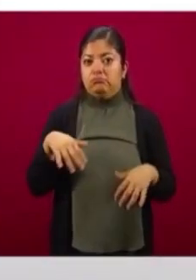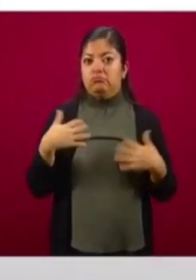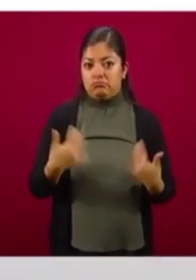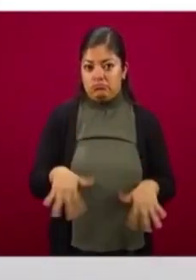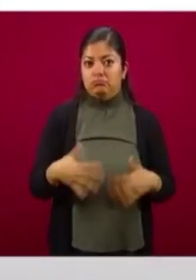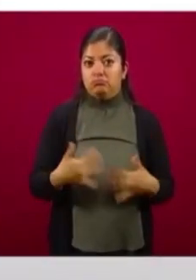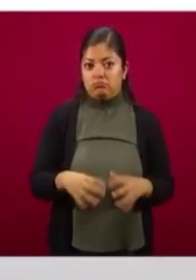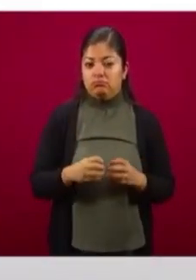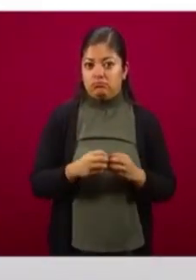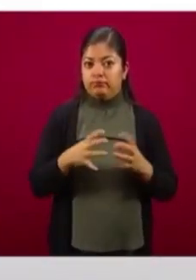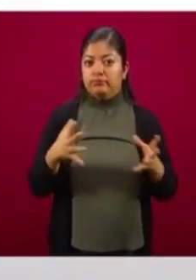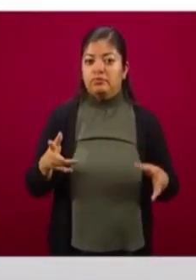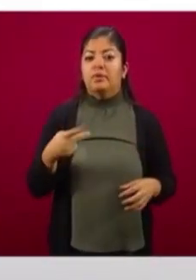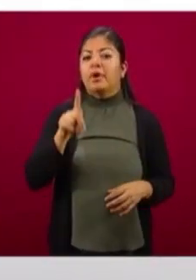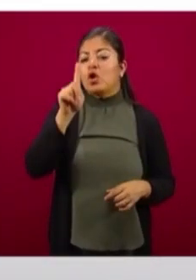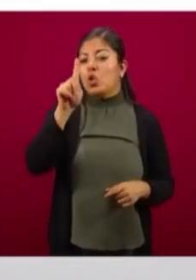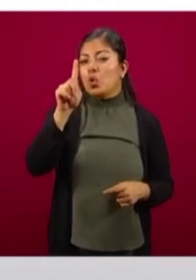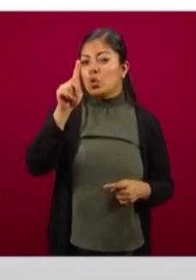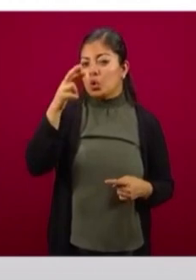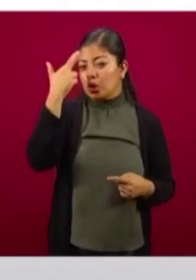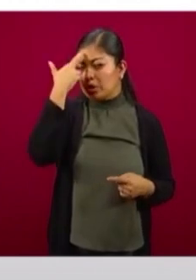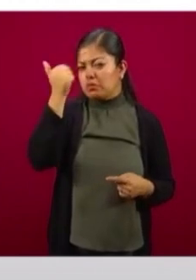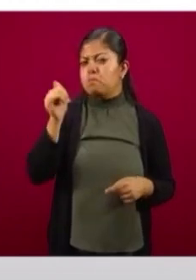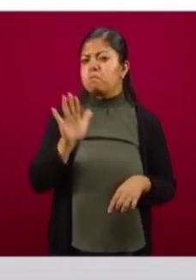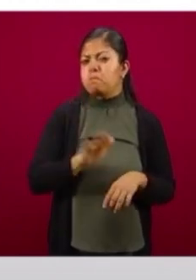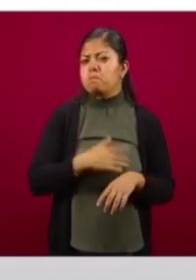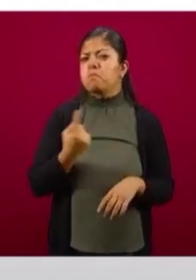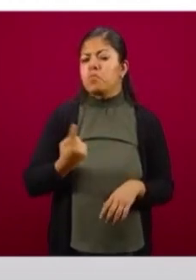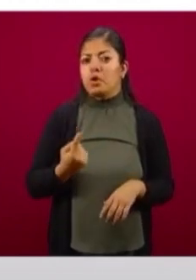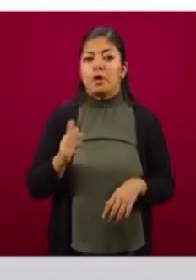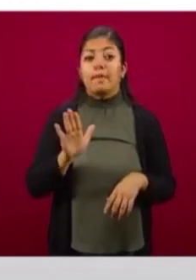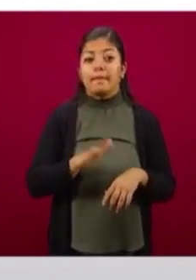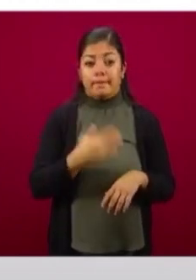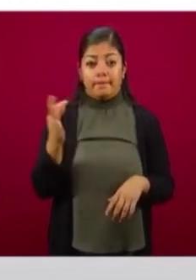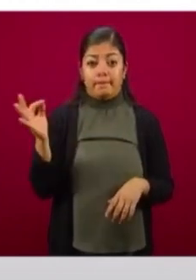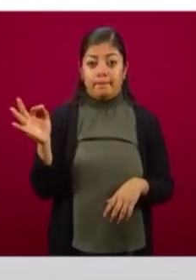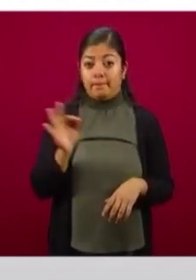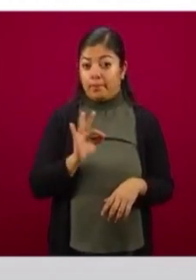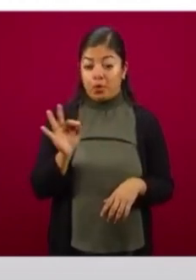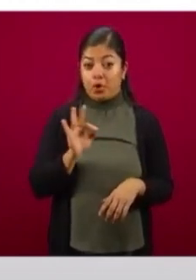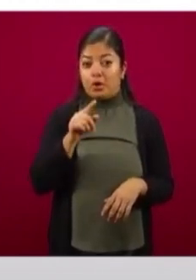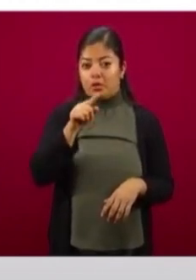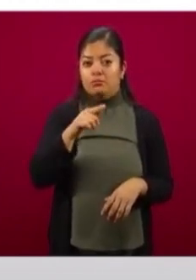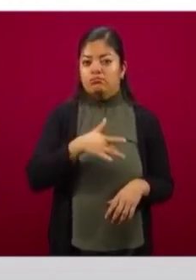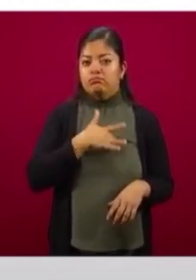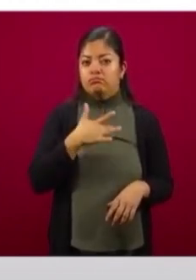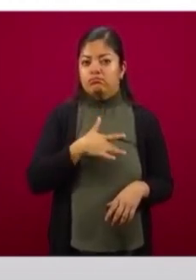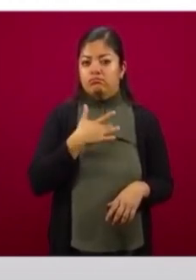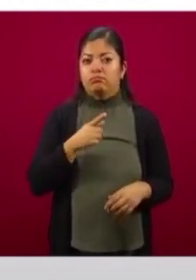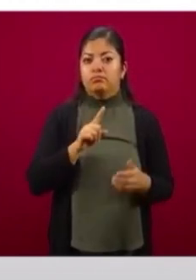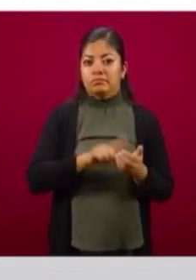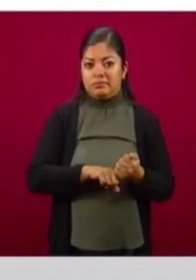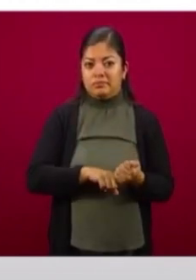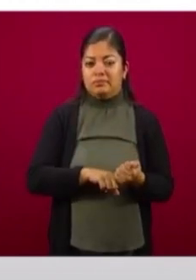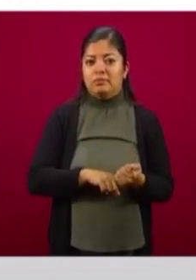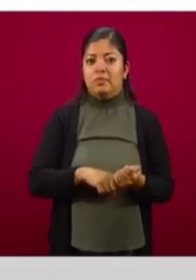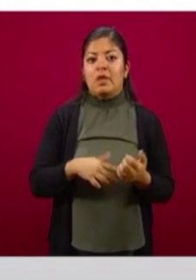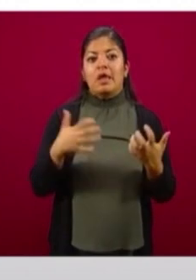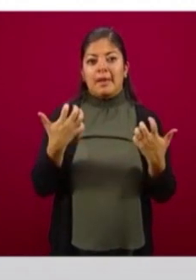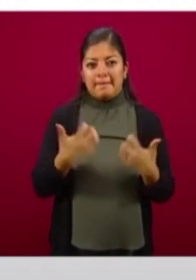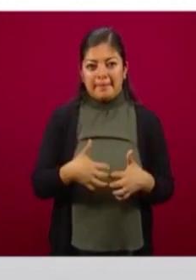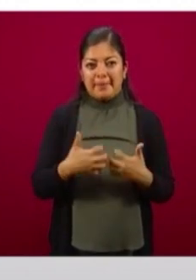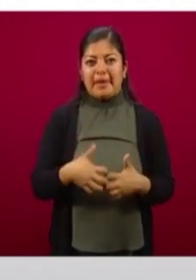sobre todo por una razón, porque si lo vemos a partir de las empresas, de los empresarios